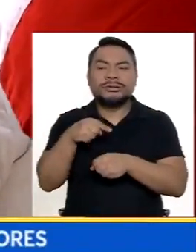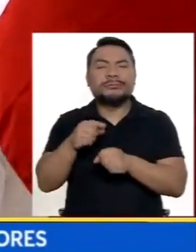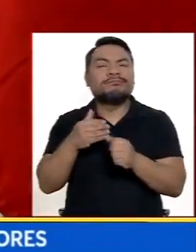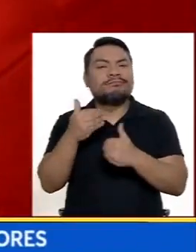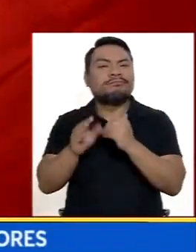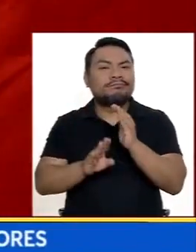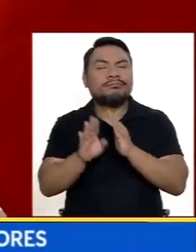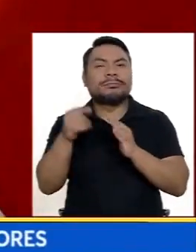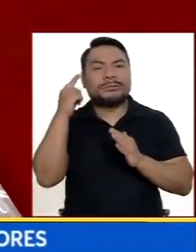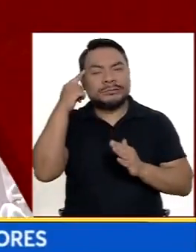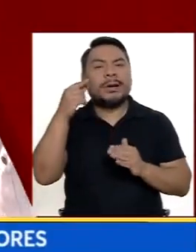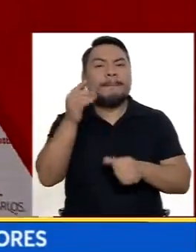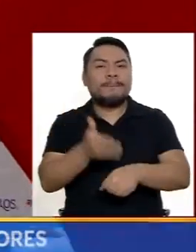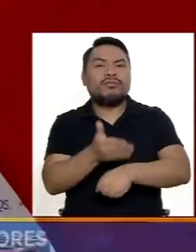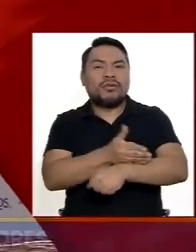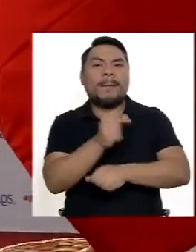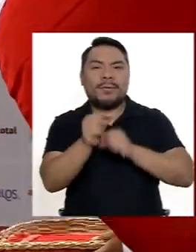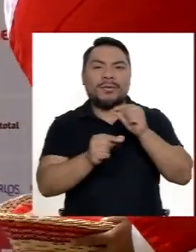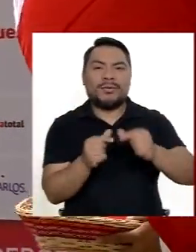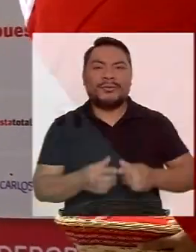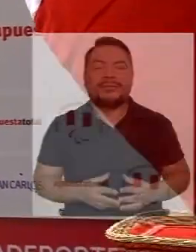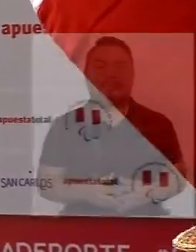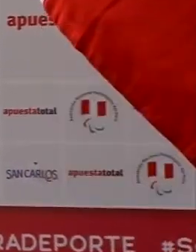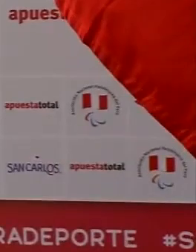muy lejos Y siempre confiando en el proceso